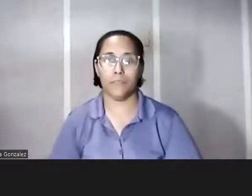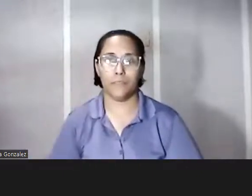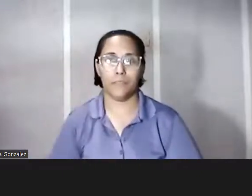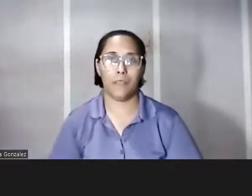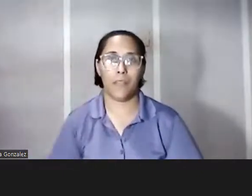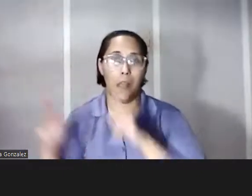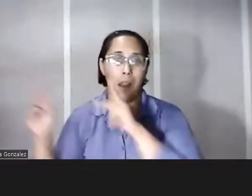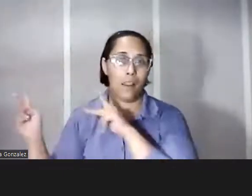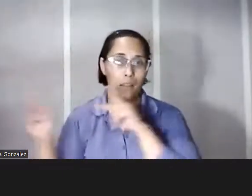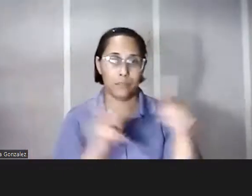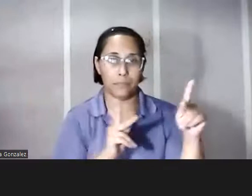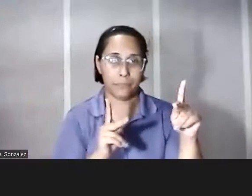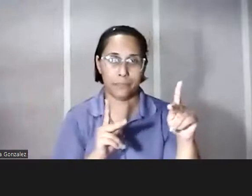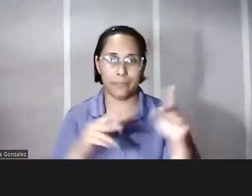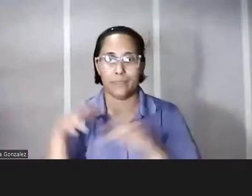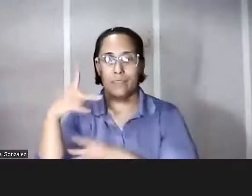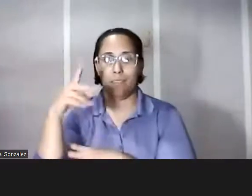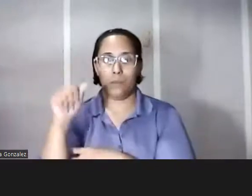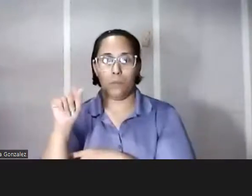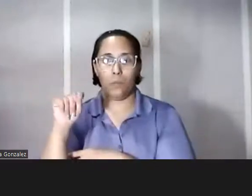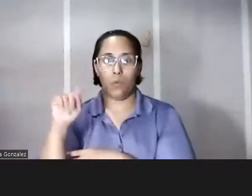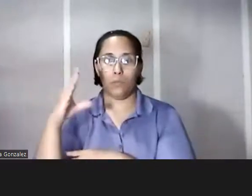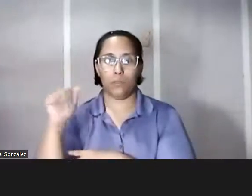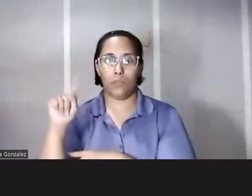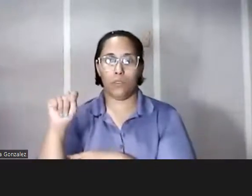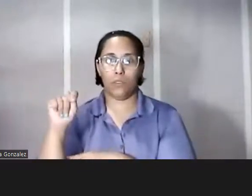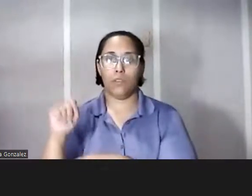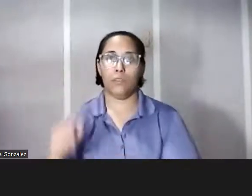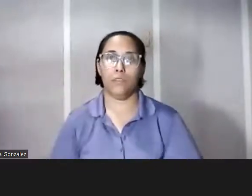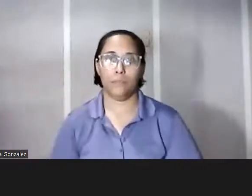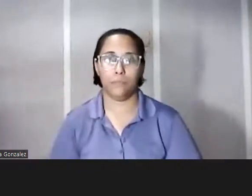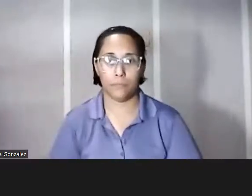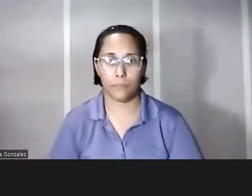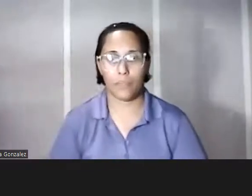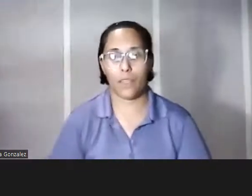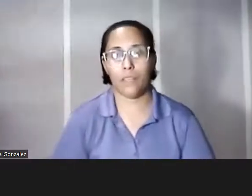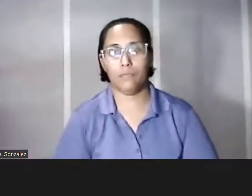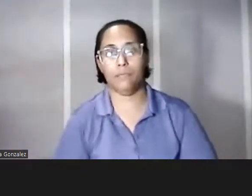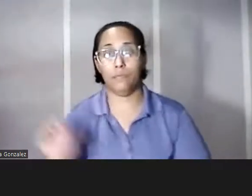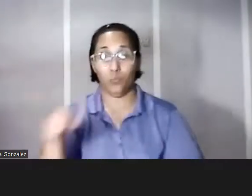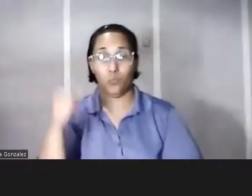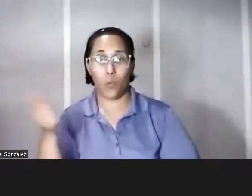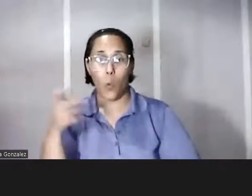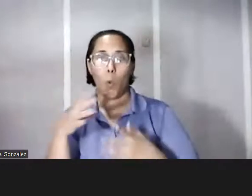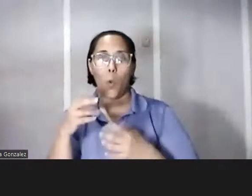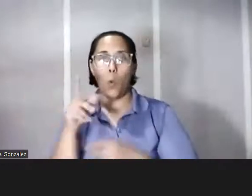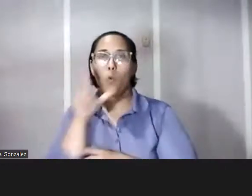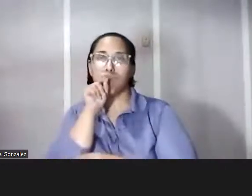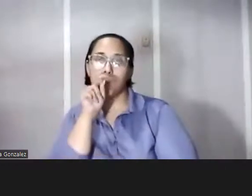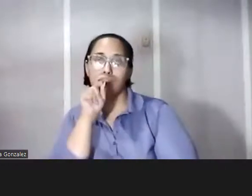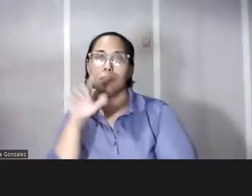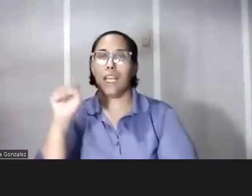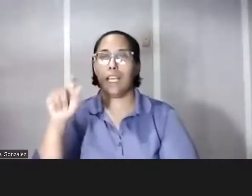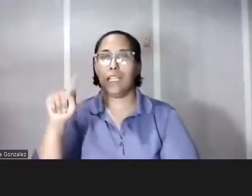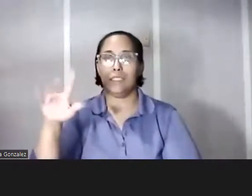el podcast y el otro muchacho en su Twitter es Estigom así que